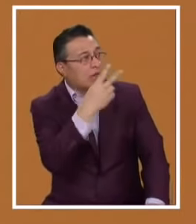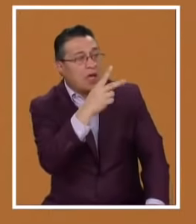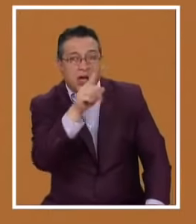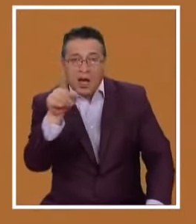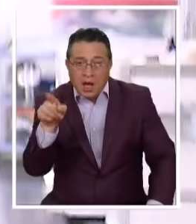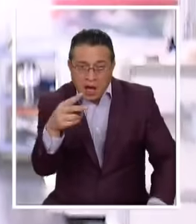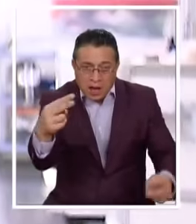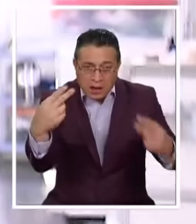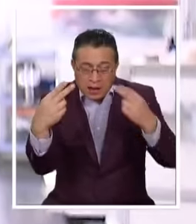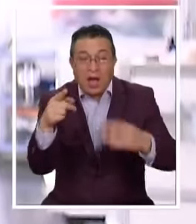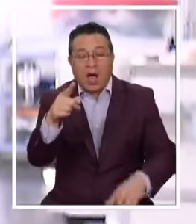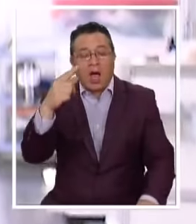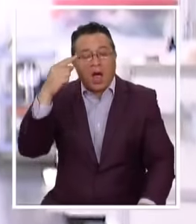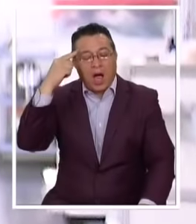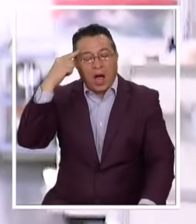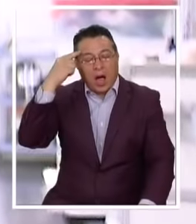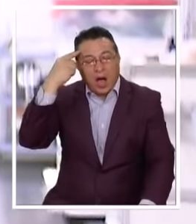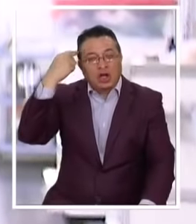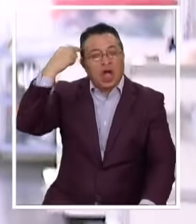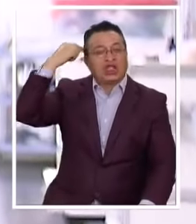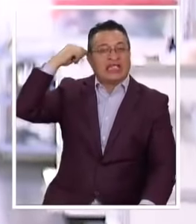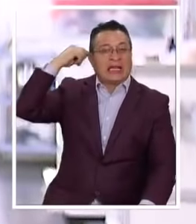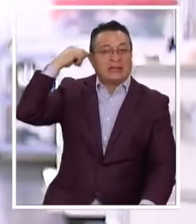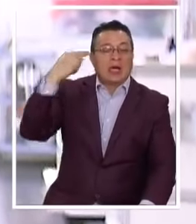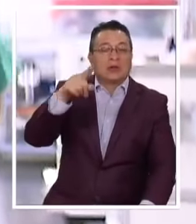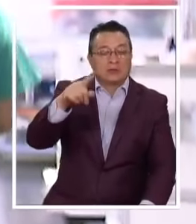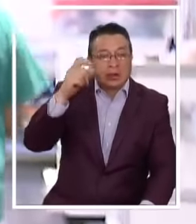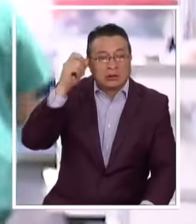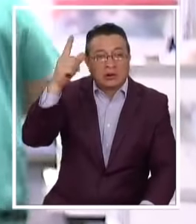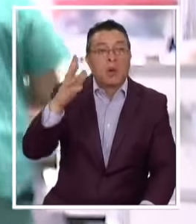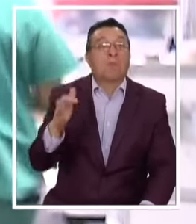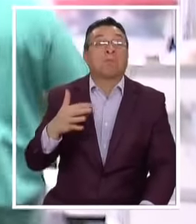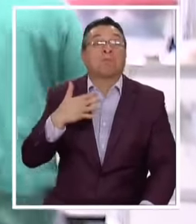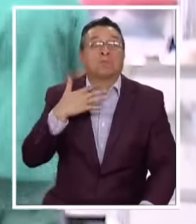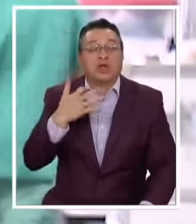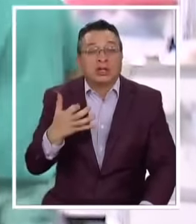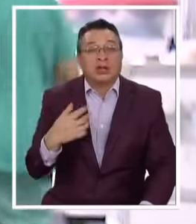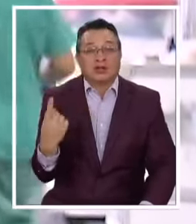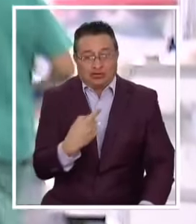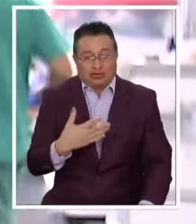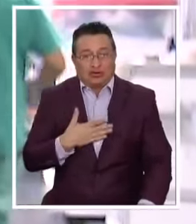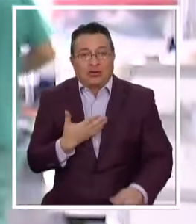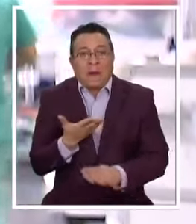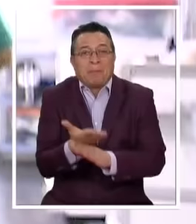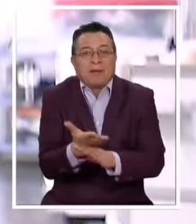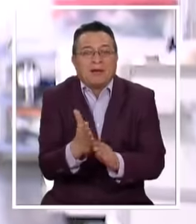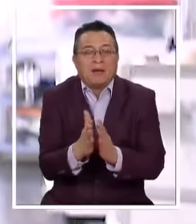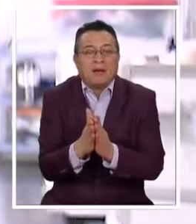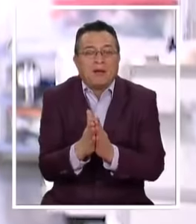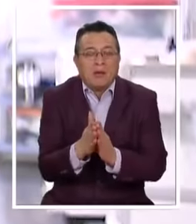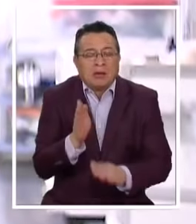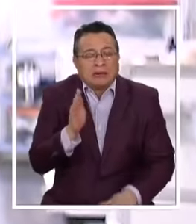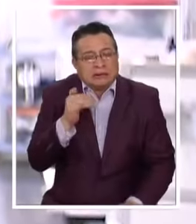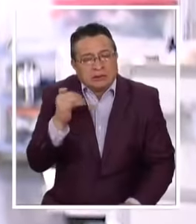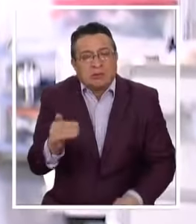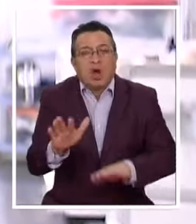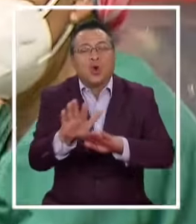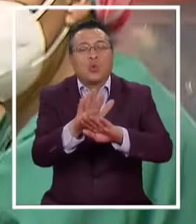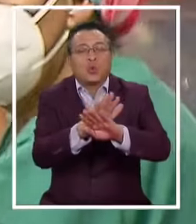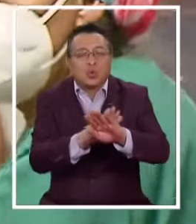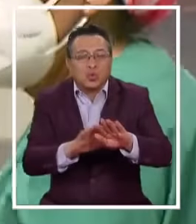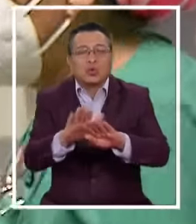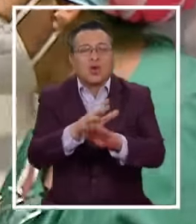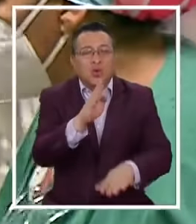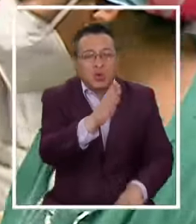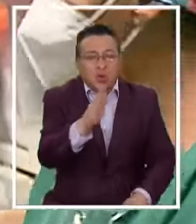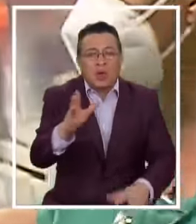Tengan conciencia Y sepan Por qué les pedimos Constantemente Que se cuiden